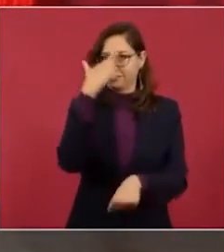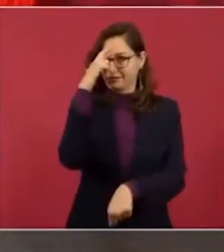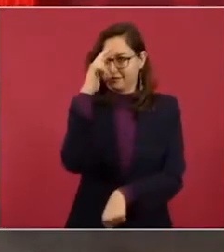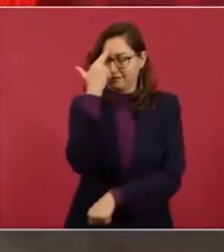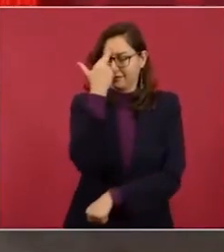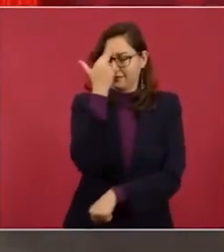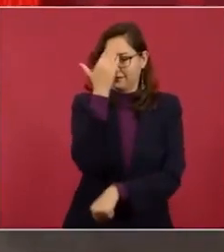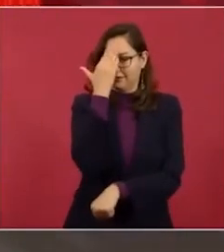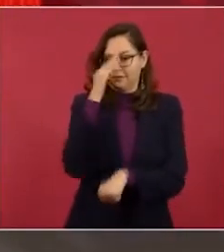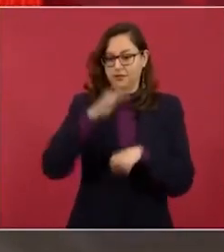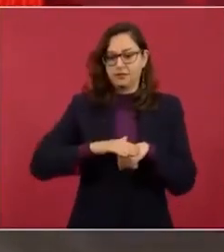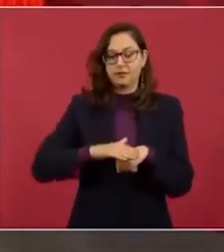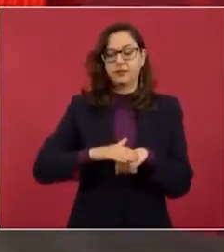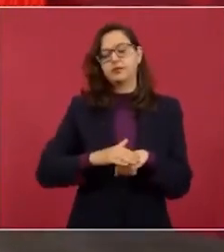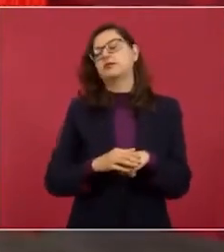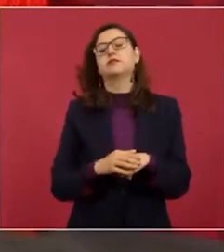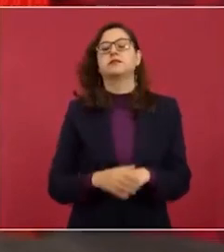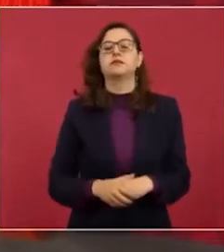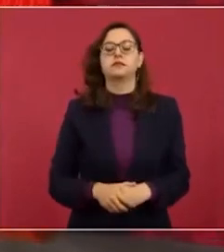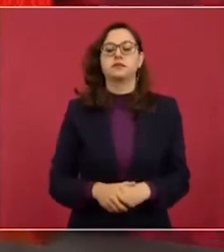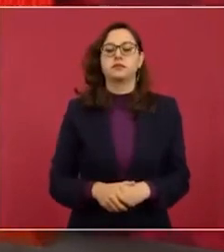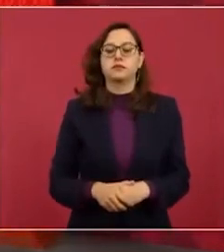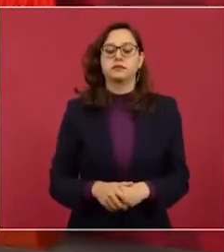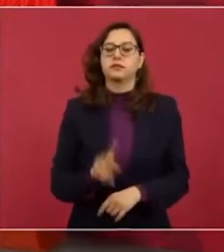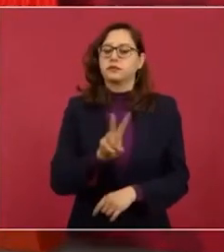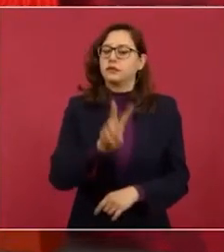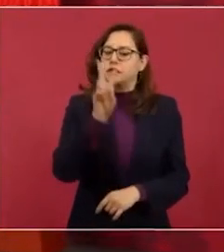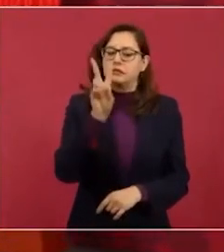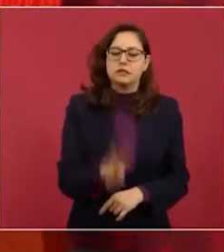Entonces, es sublime